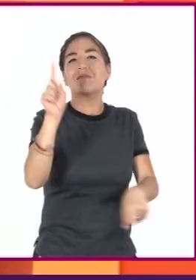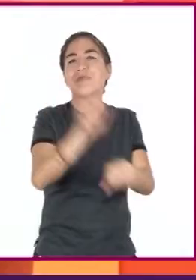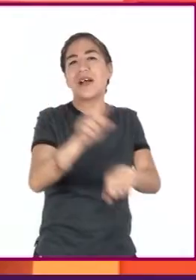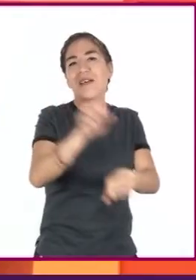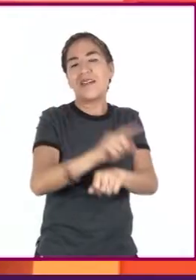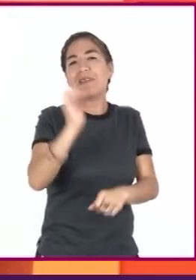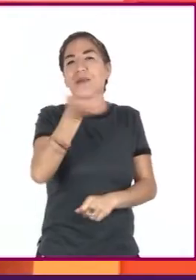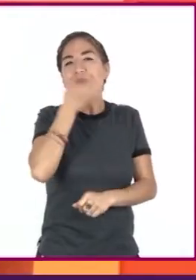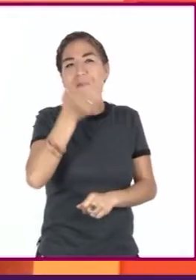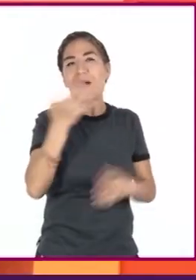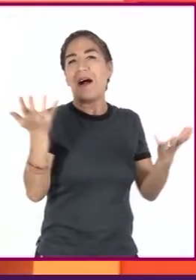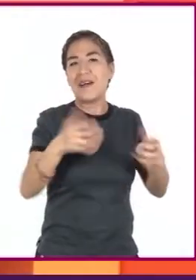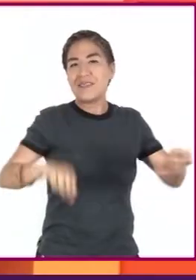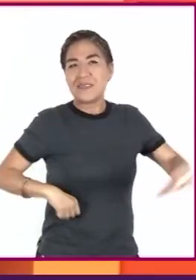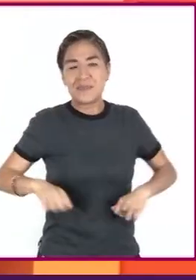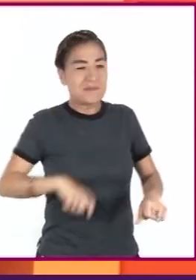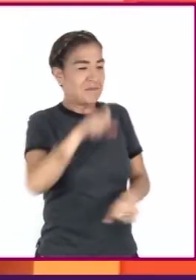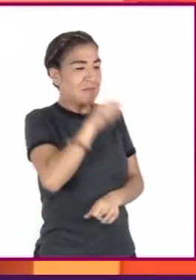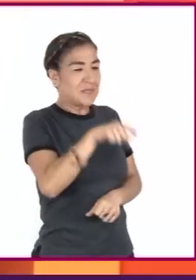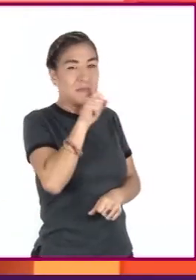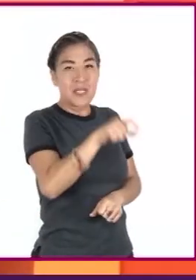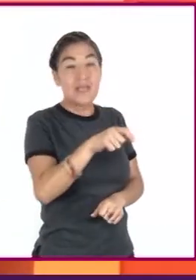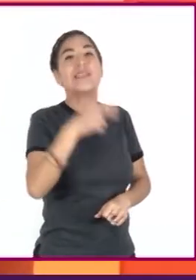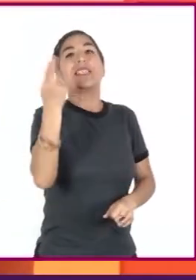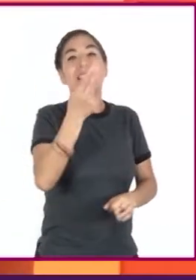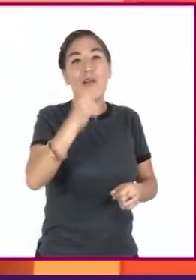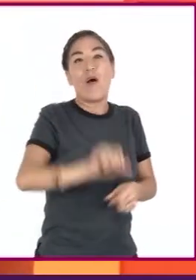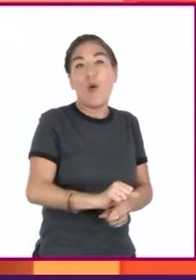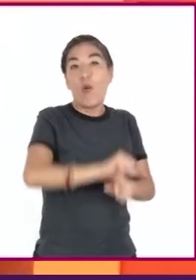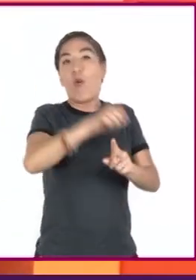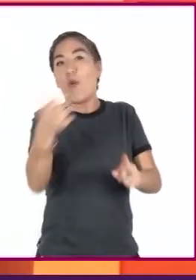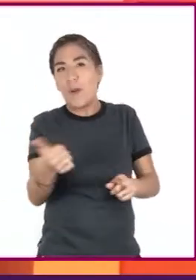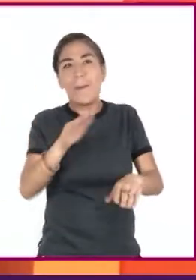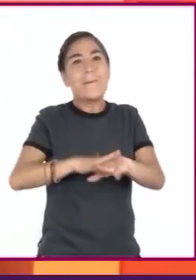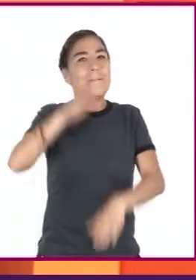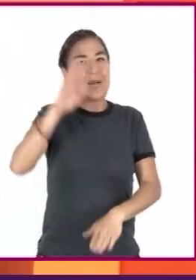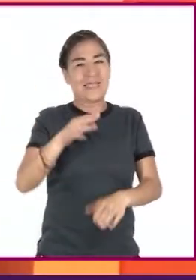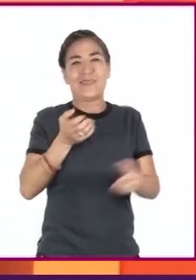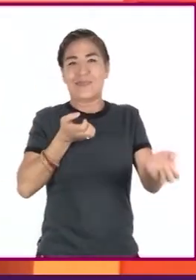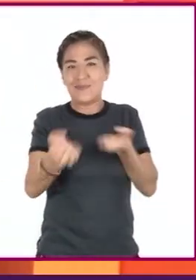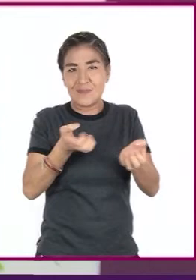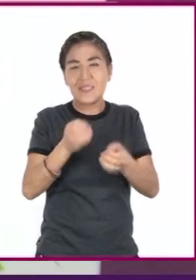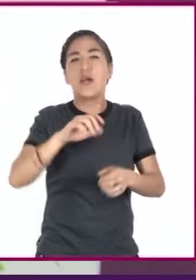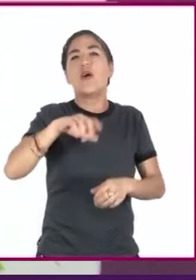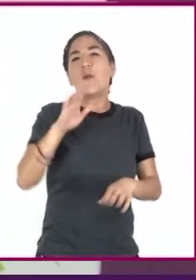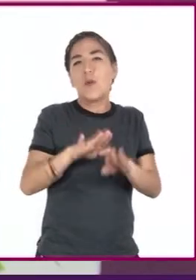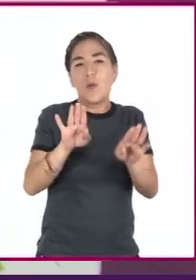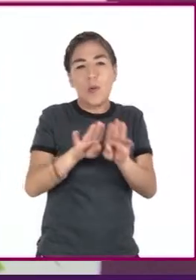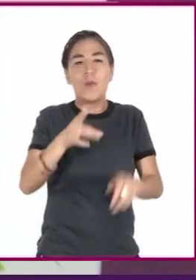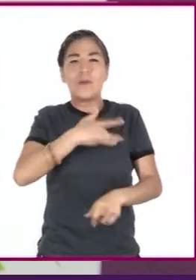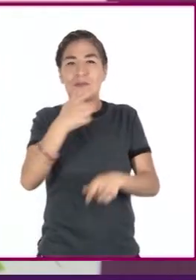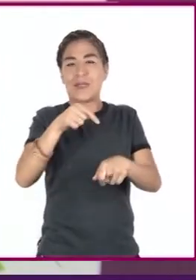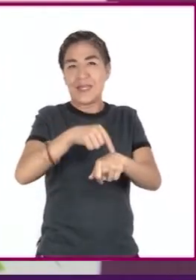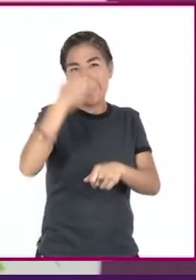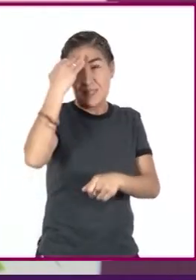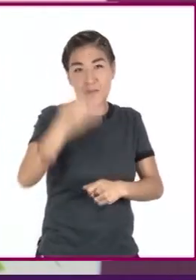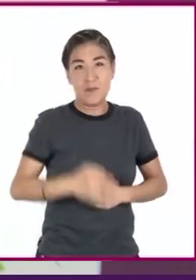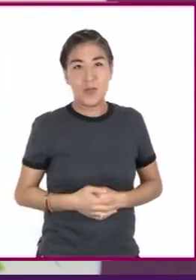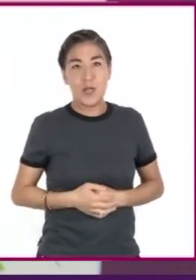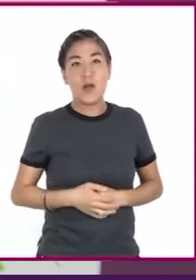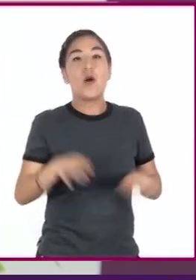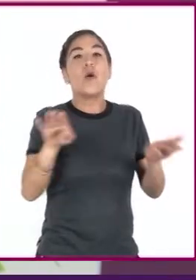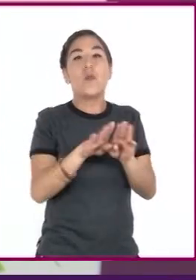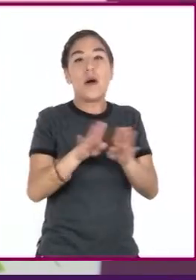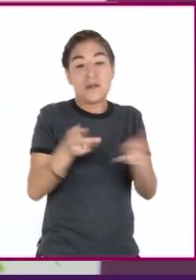realizamos. Y por eso es necesario estimularlo más y en forma gradual. No realizar la